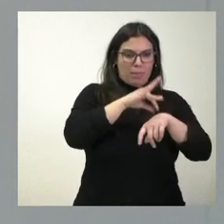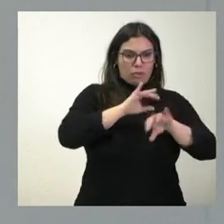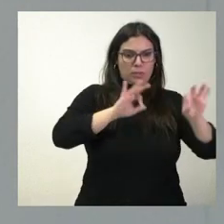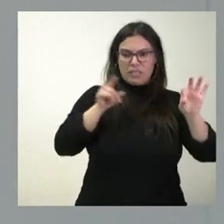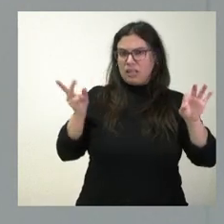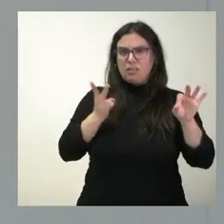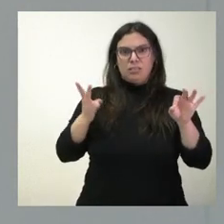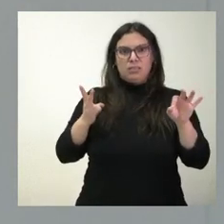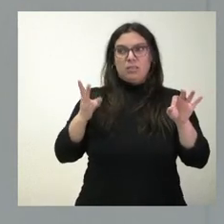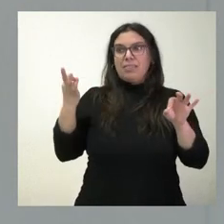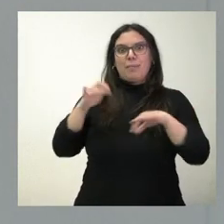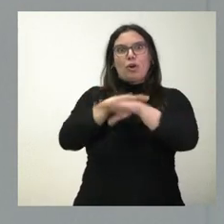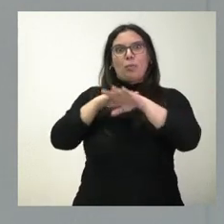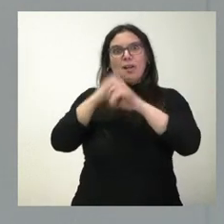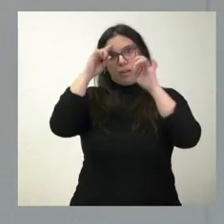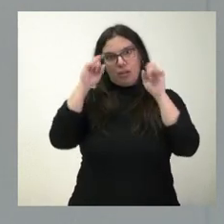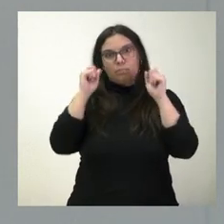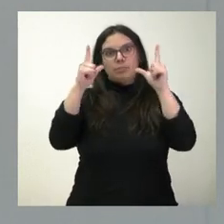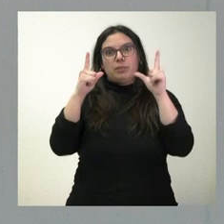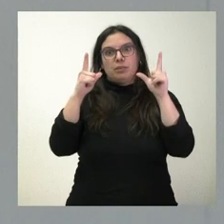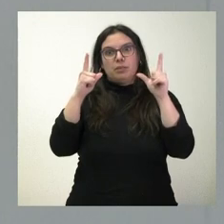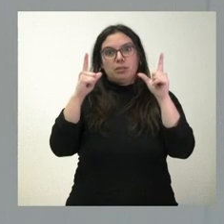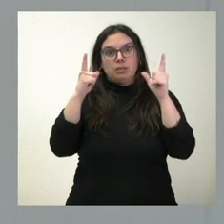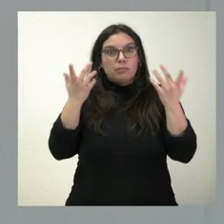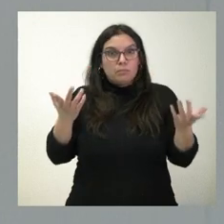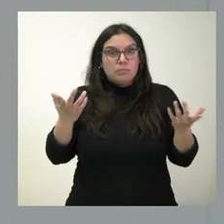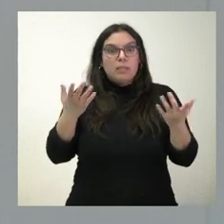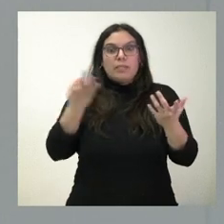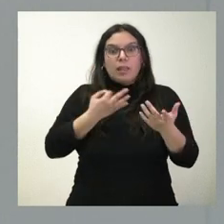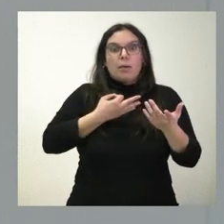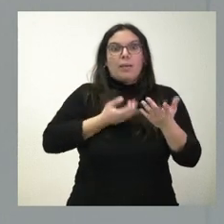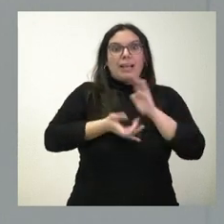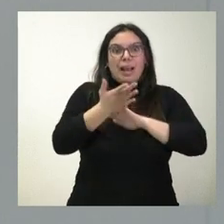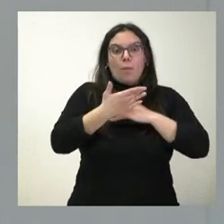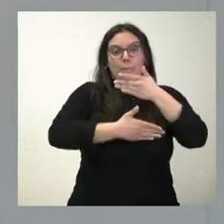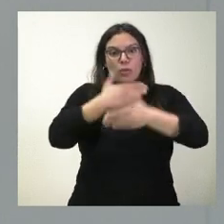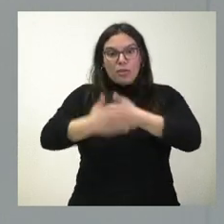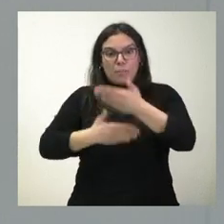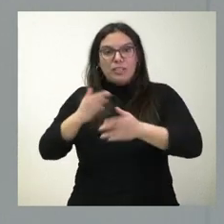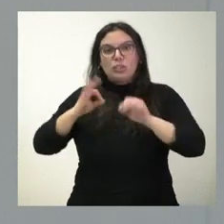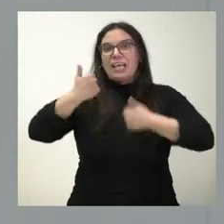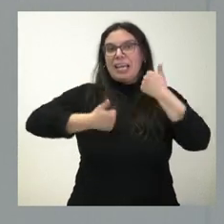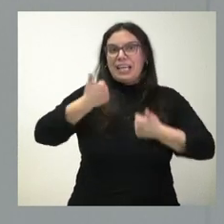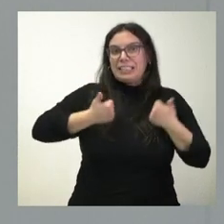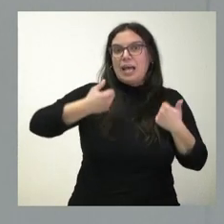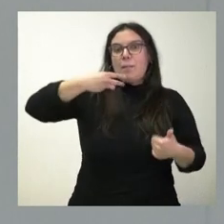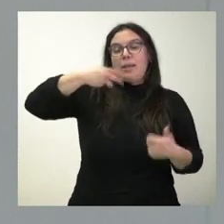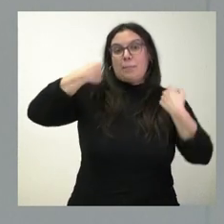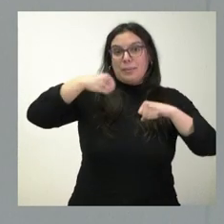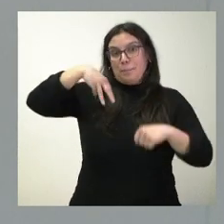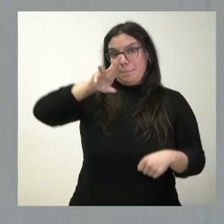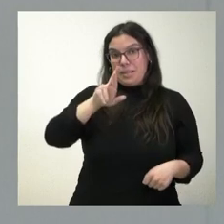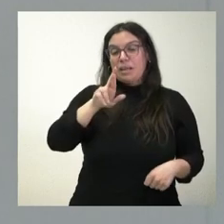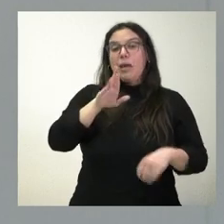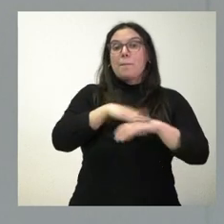sea sensible a este asunto, que sí que es de su competencia y, por tanto, establezca un procedimiento de examen MIR no tendente a la selección de la especialidad,